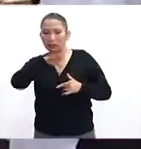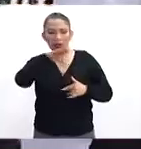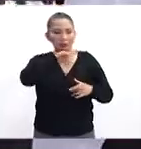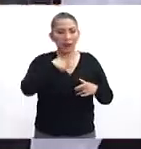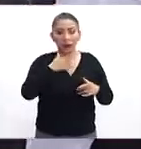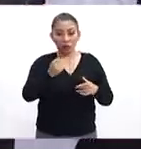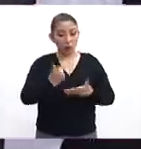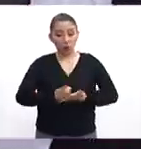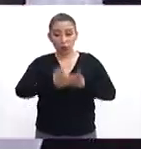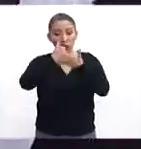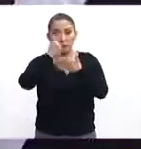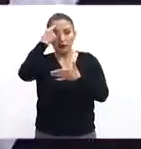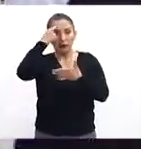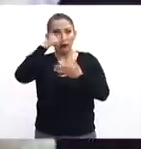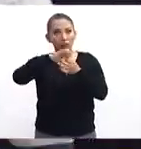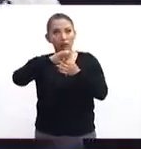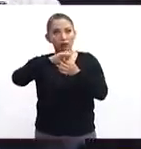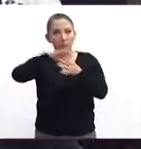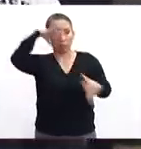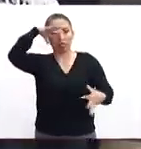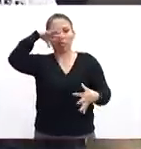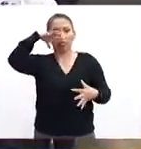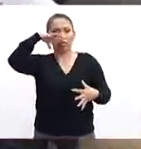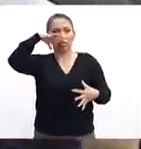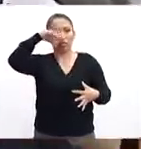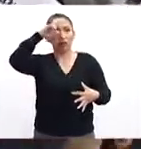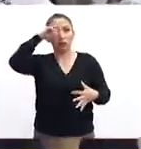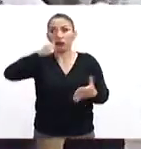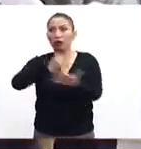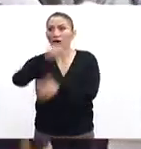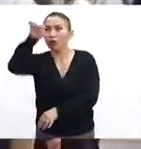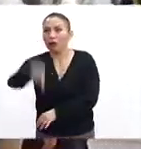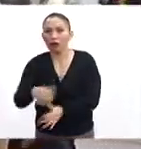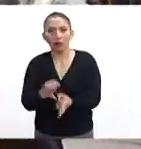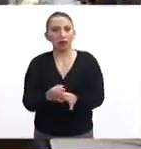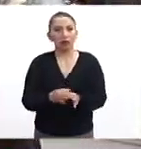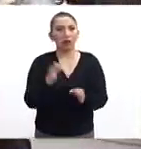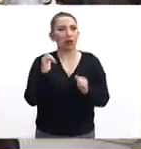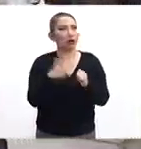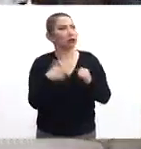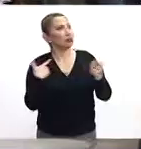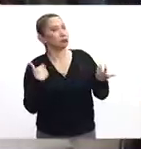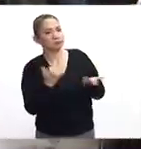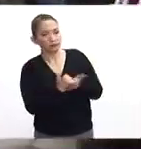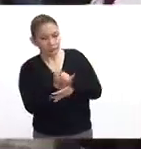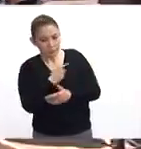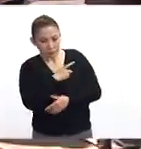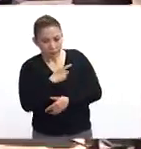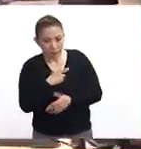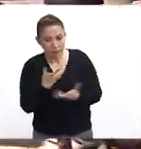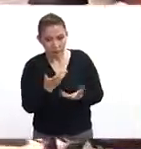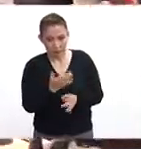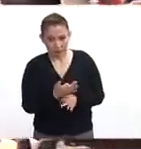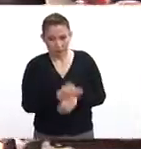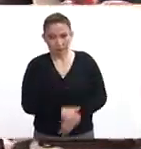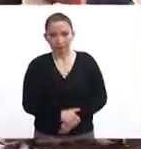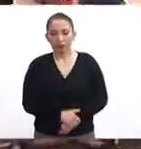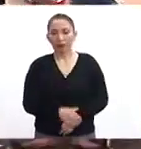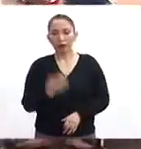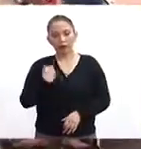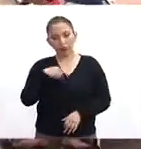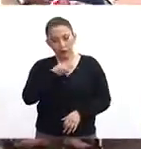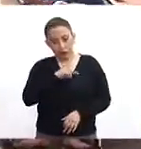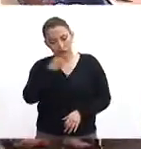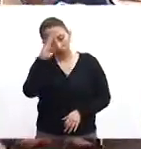reaccionar de manera asertiva ante las decisiones que deben tomar en ese momento. Estamos